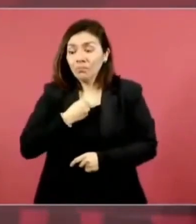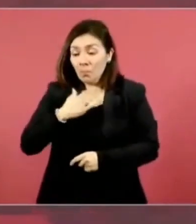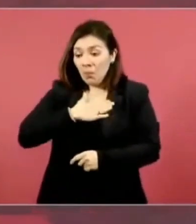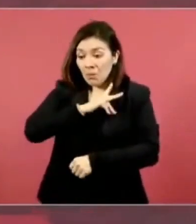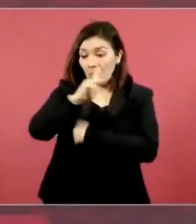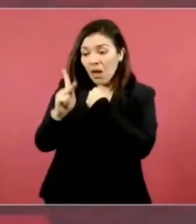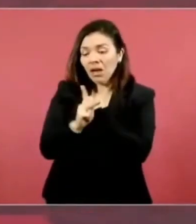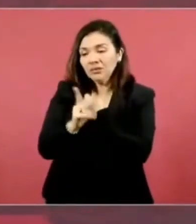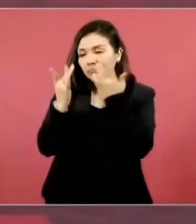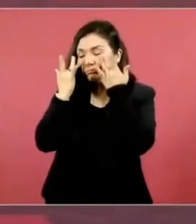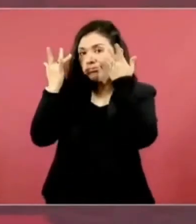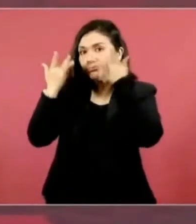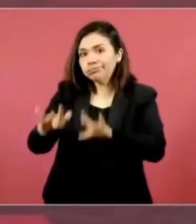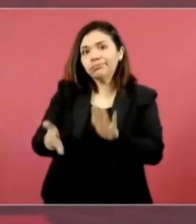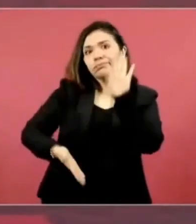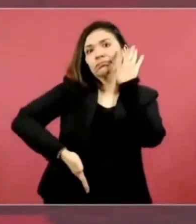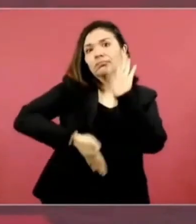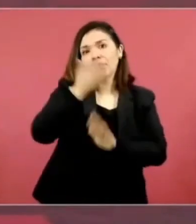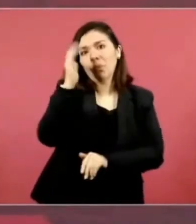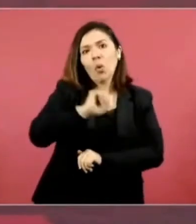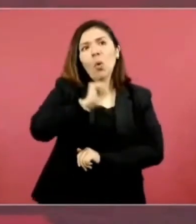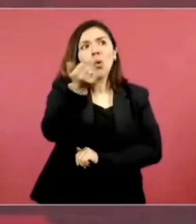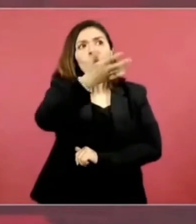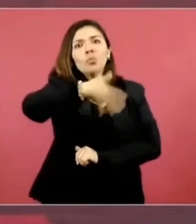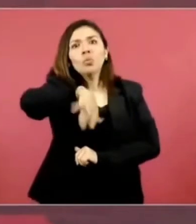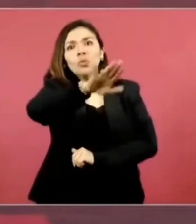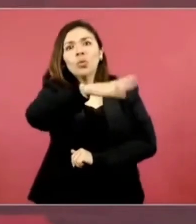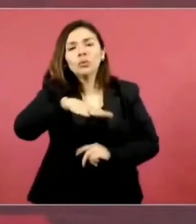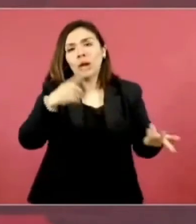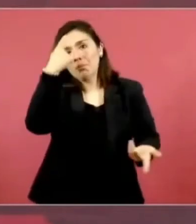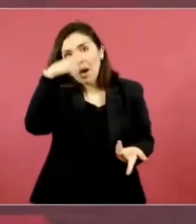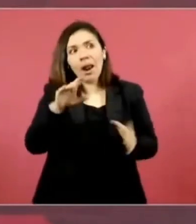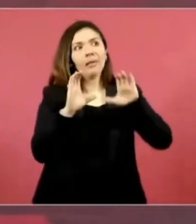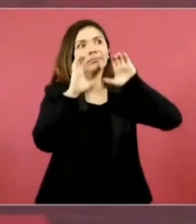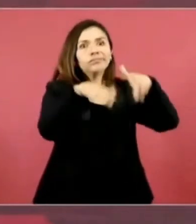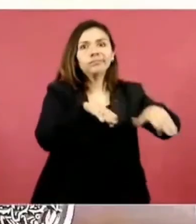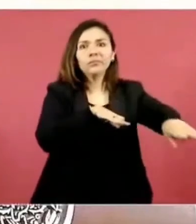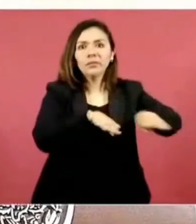sus pueblos en busca de trabajo.